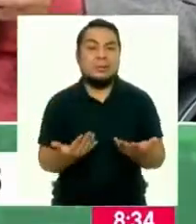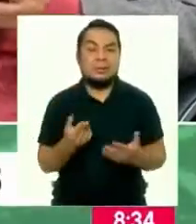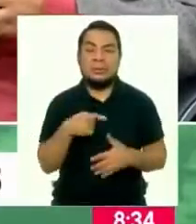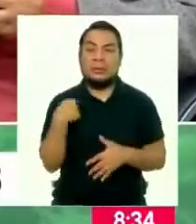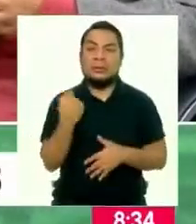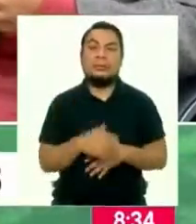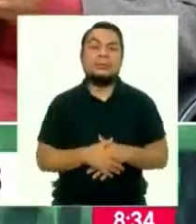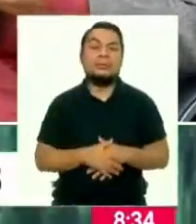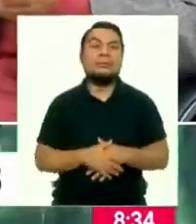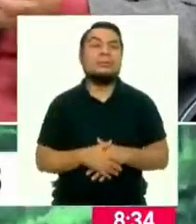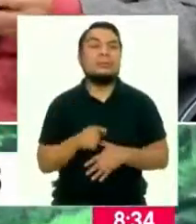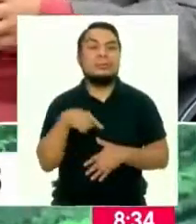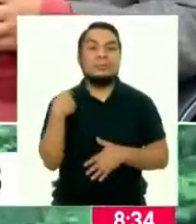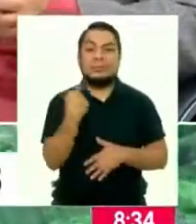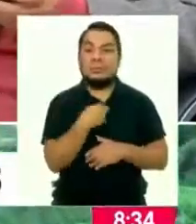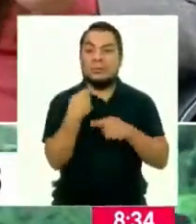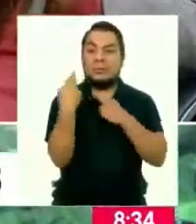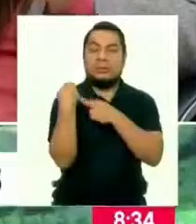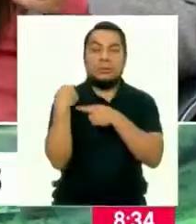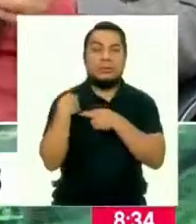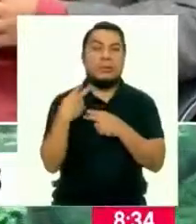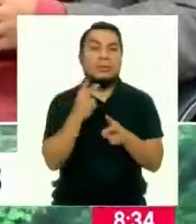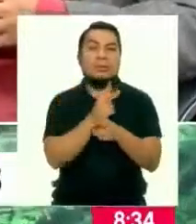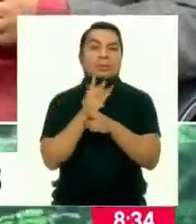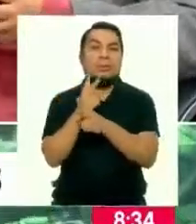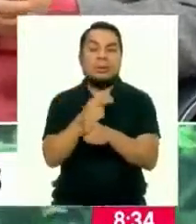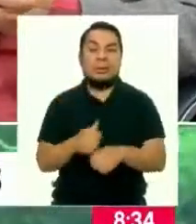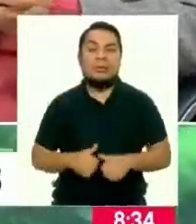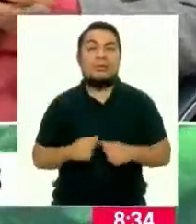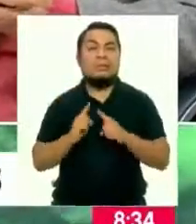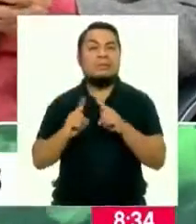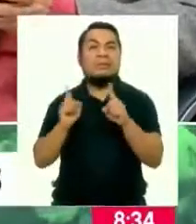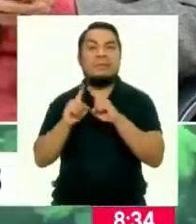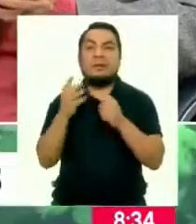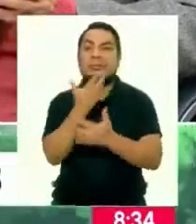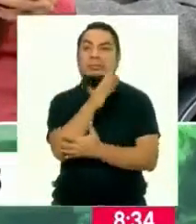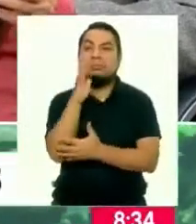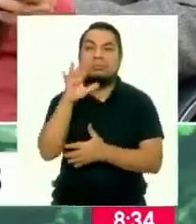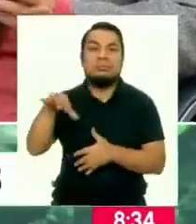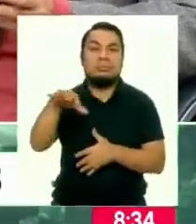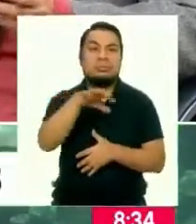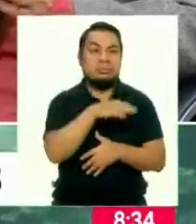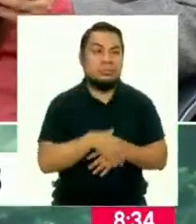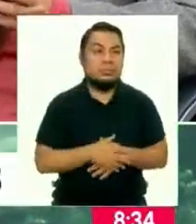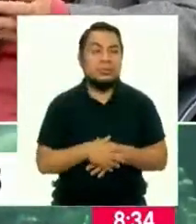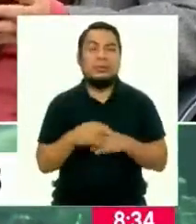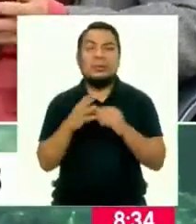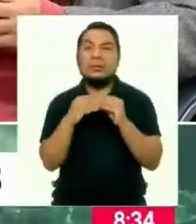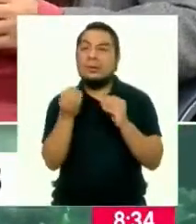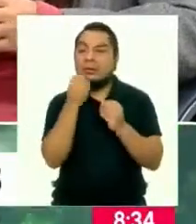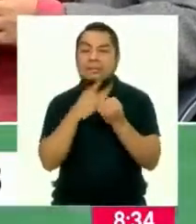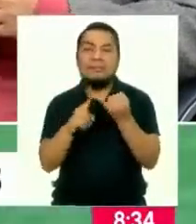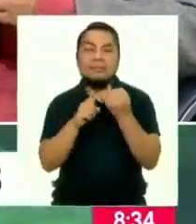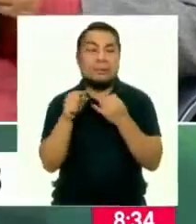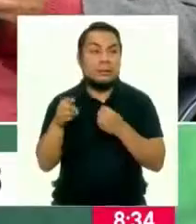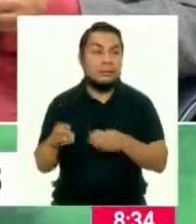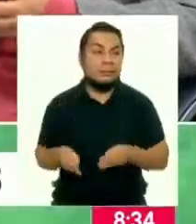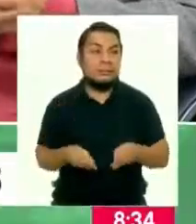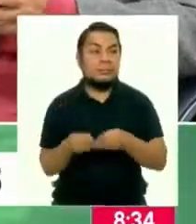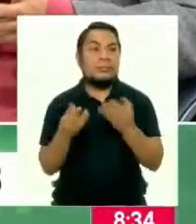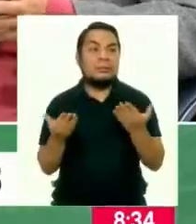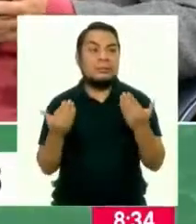nosotros somos los responsables de cuidar nuestra biodiversidad. Entonces, estos mecanismos que tenemos